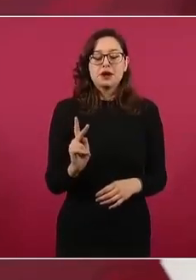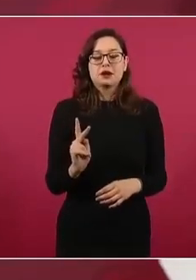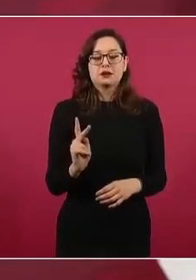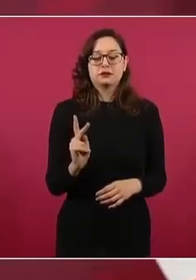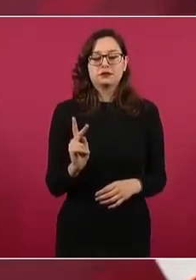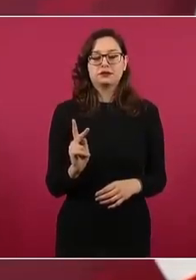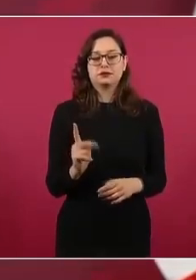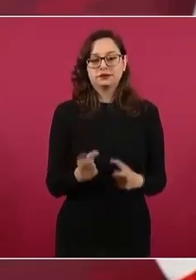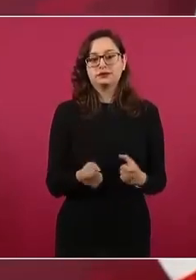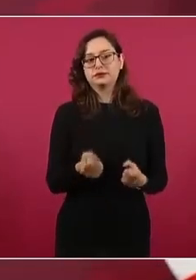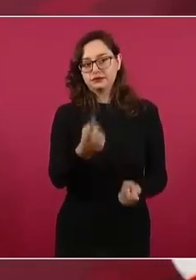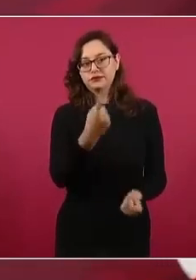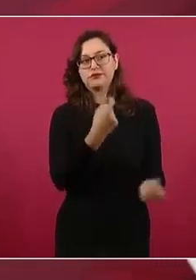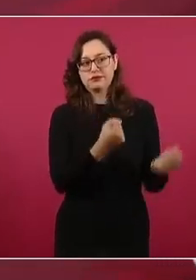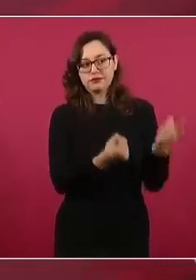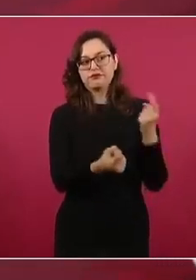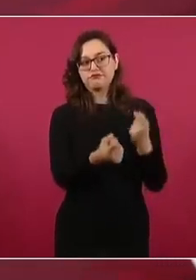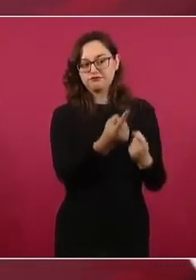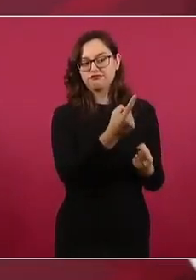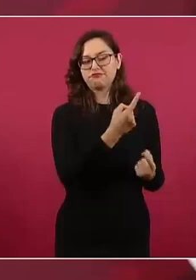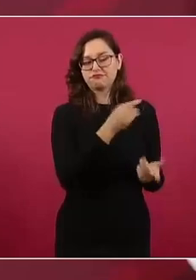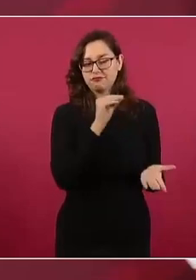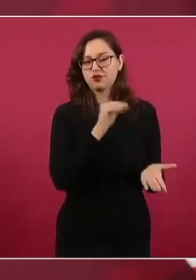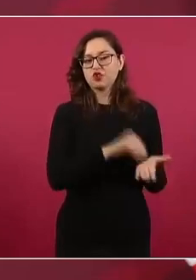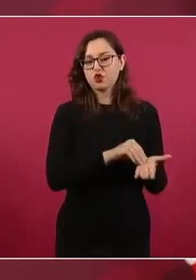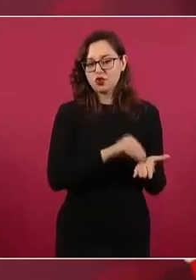hay esas rémoras